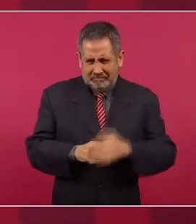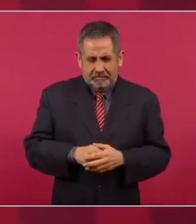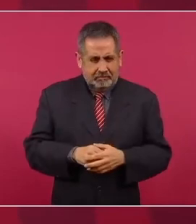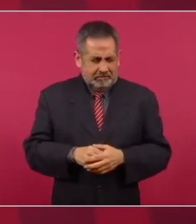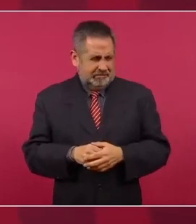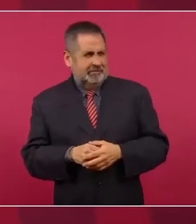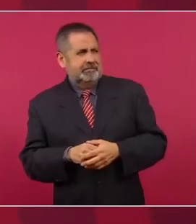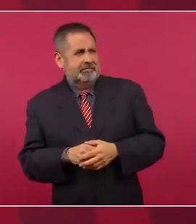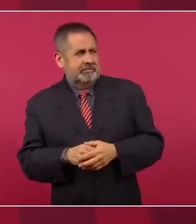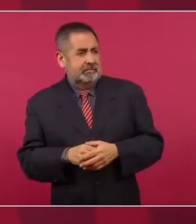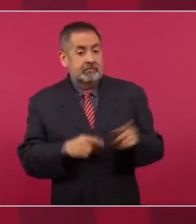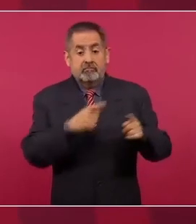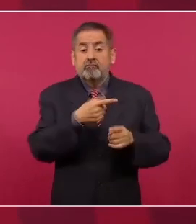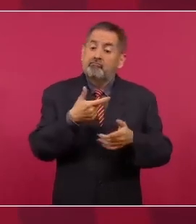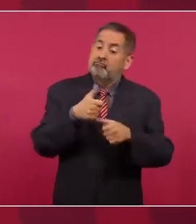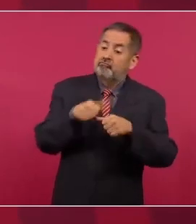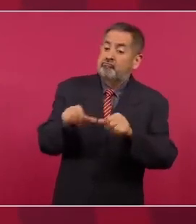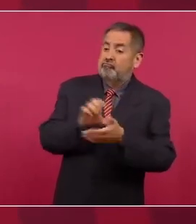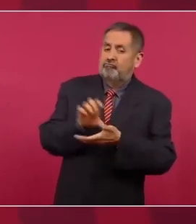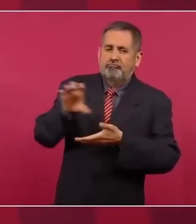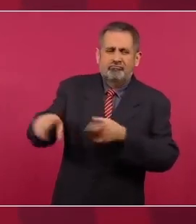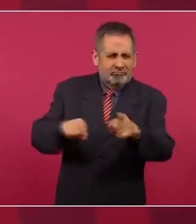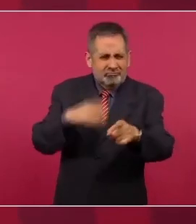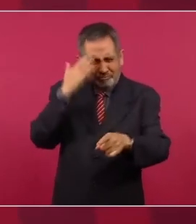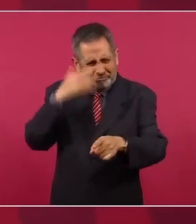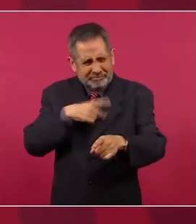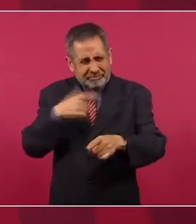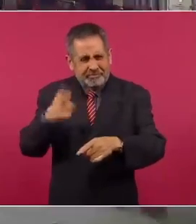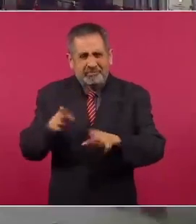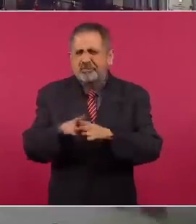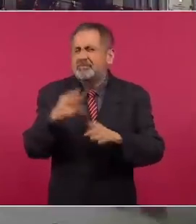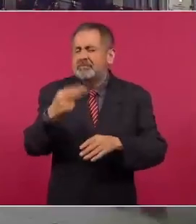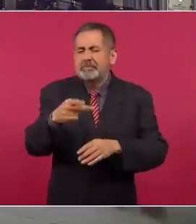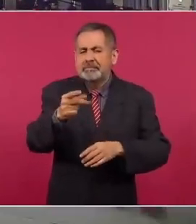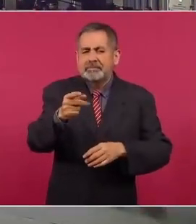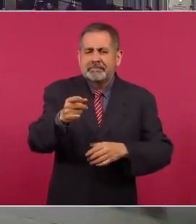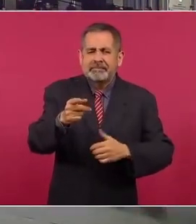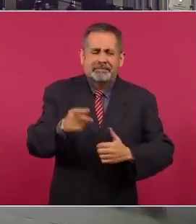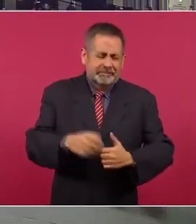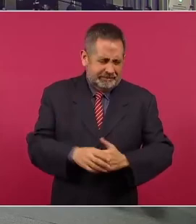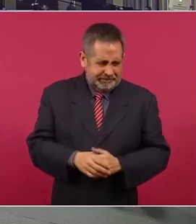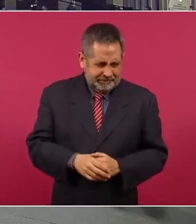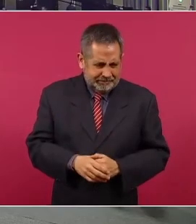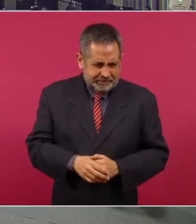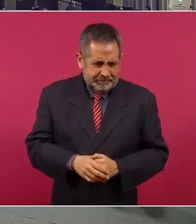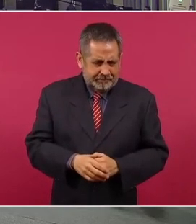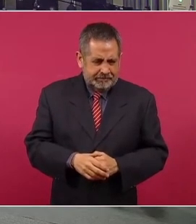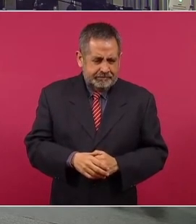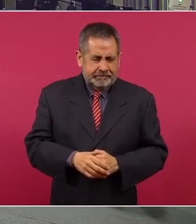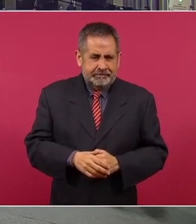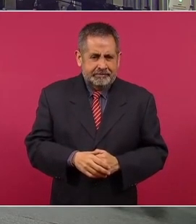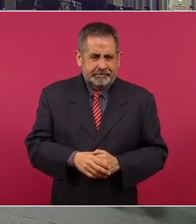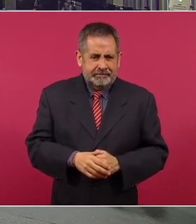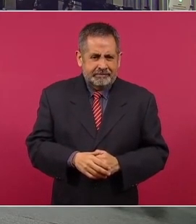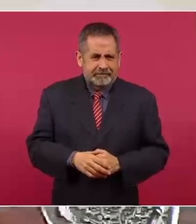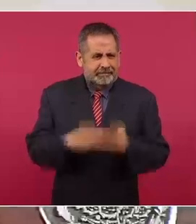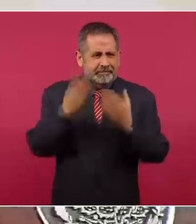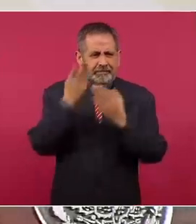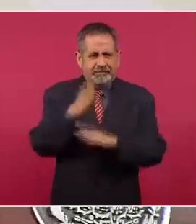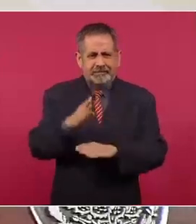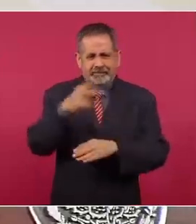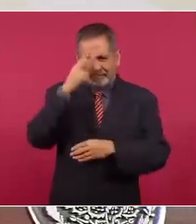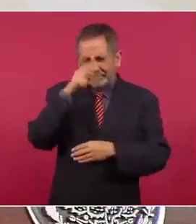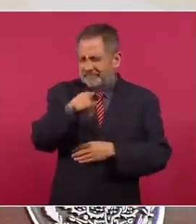Y aparecía, tú debes de saber cómo le llaman los del Banco de